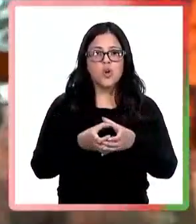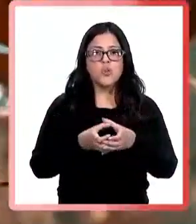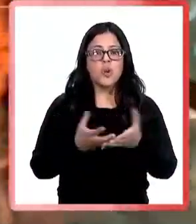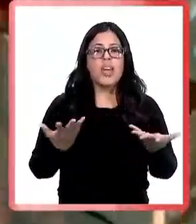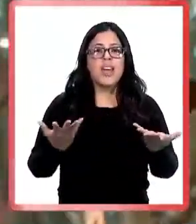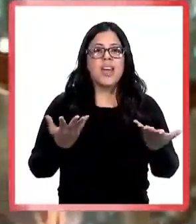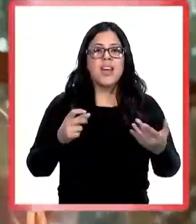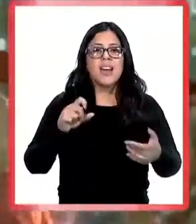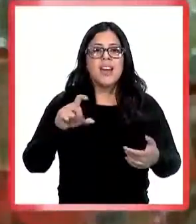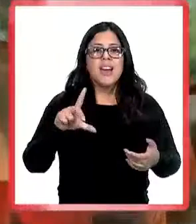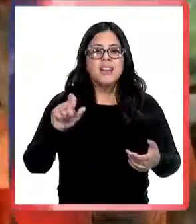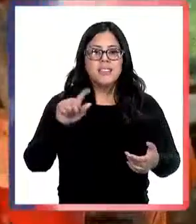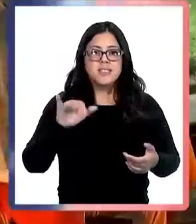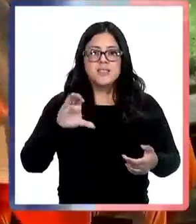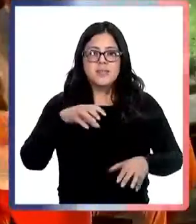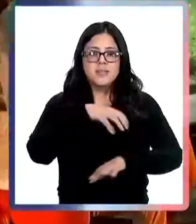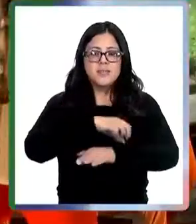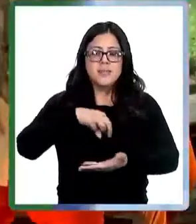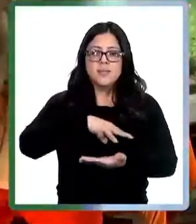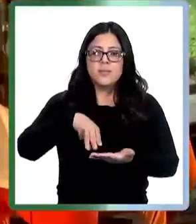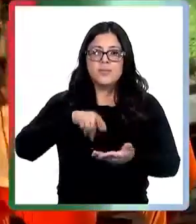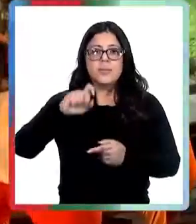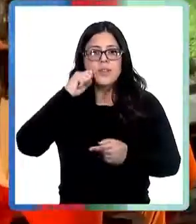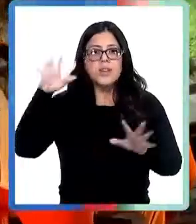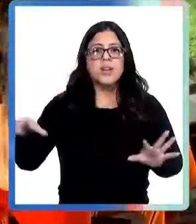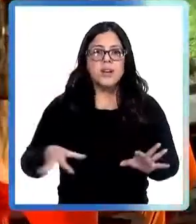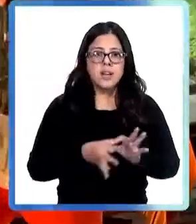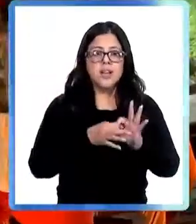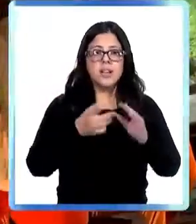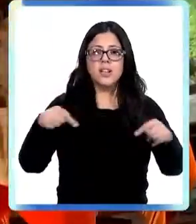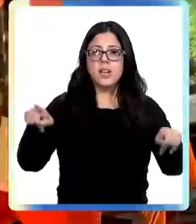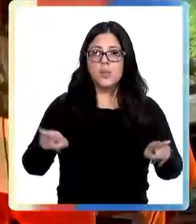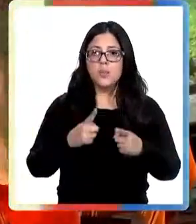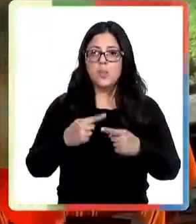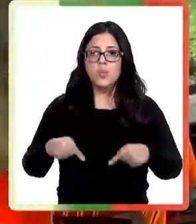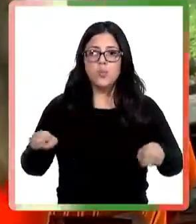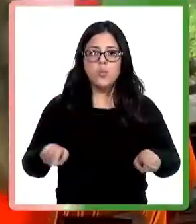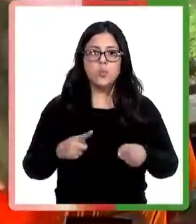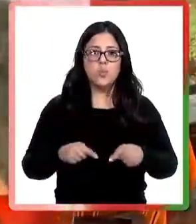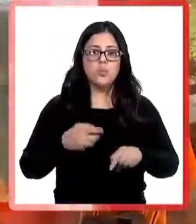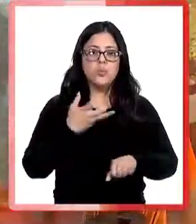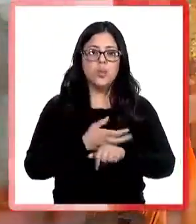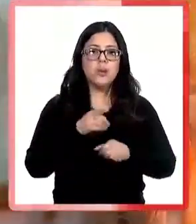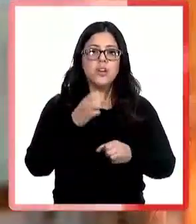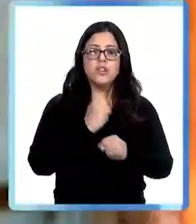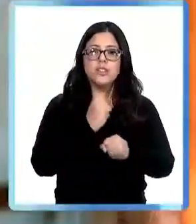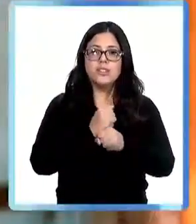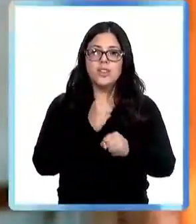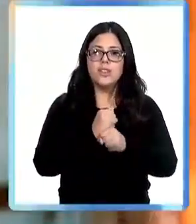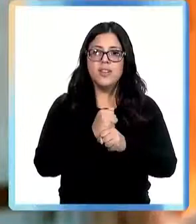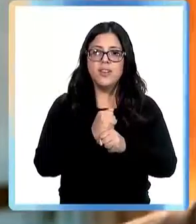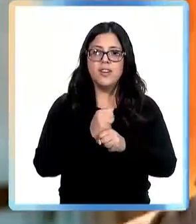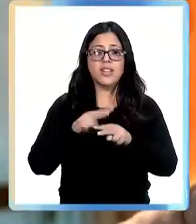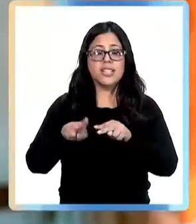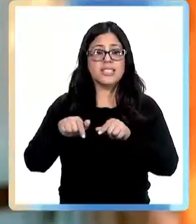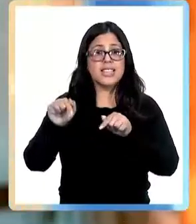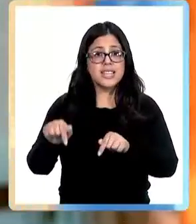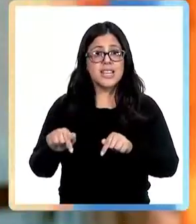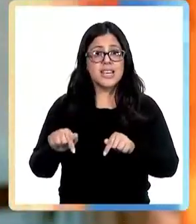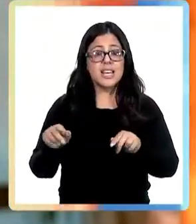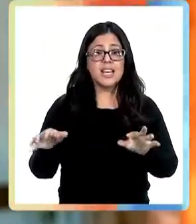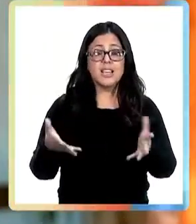Maule esto significa que se fusionan dos estilos muy distintos que la música adopta a través del trabajo de la orquesta clásica del Maule